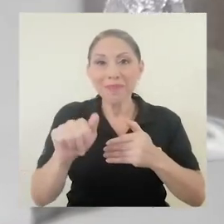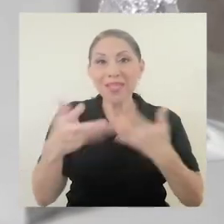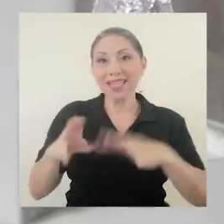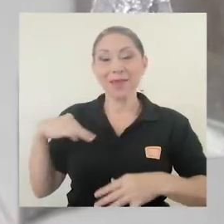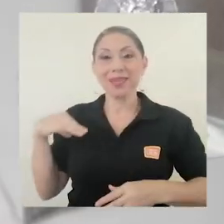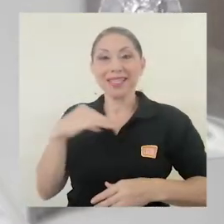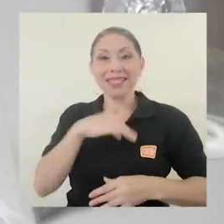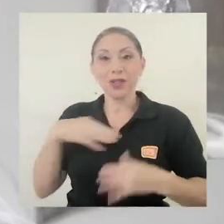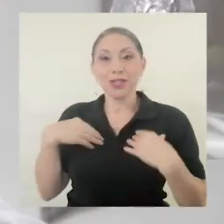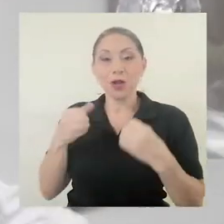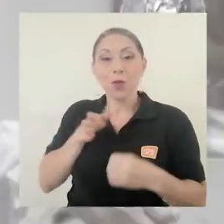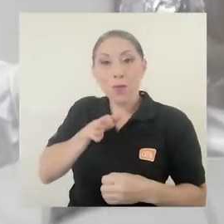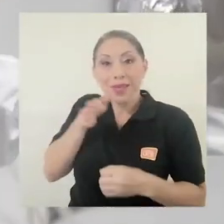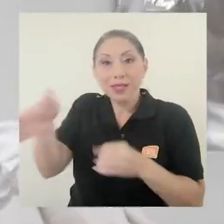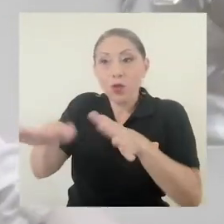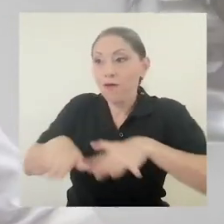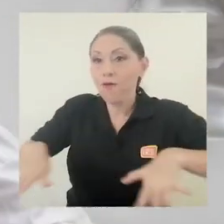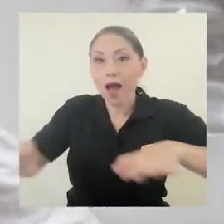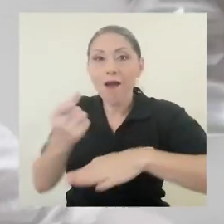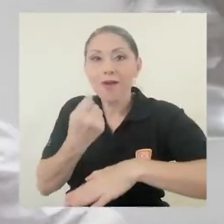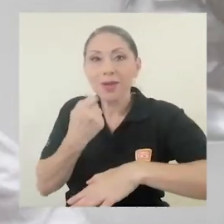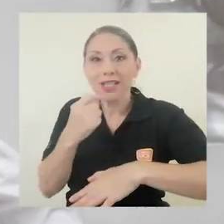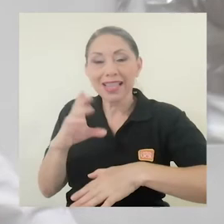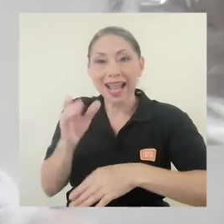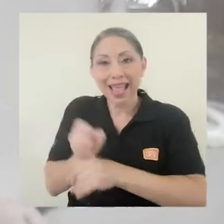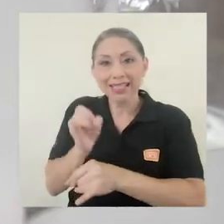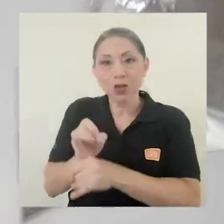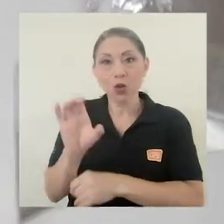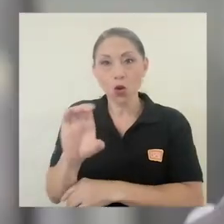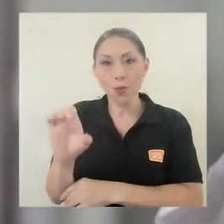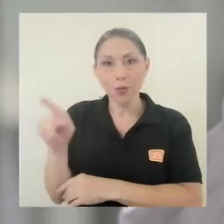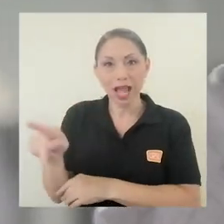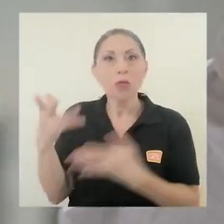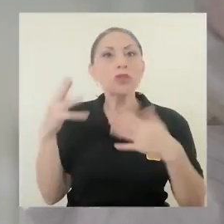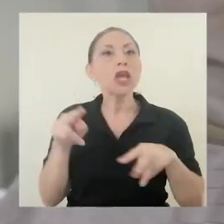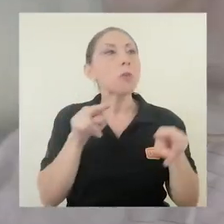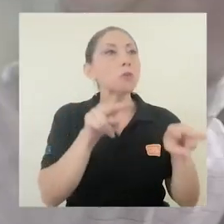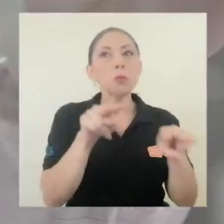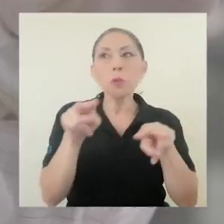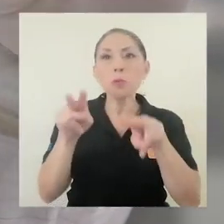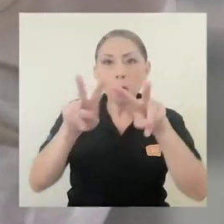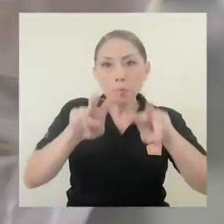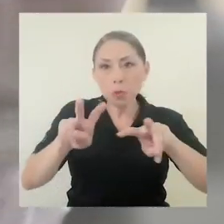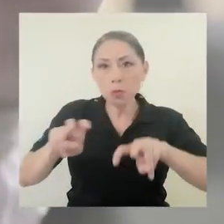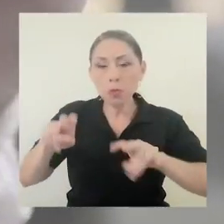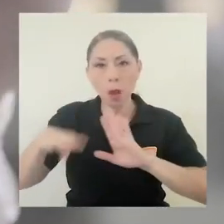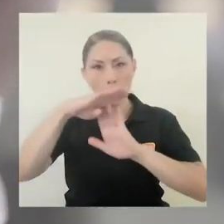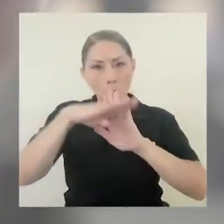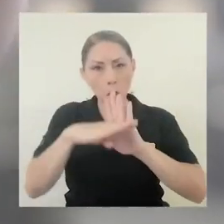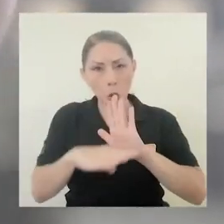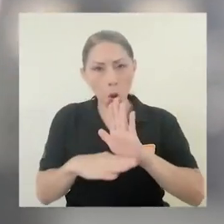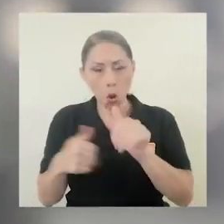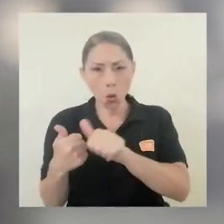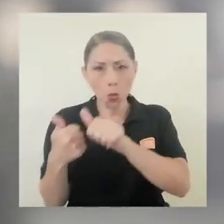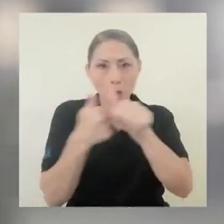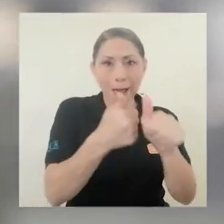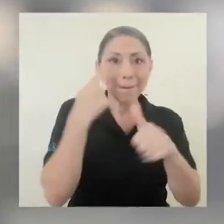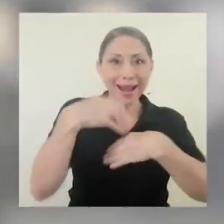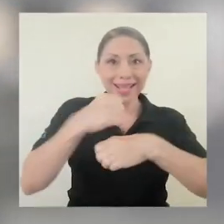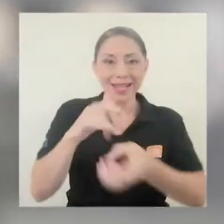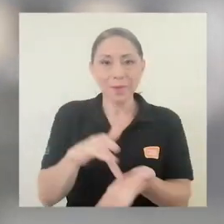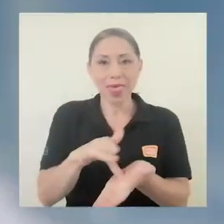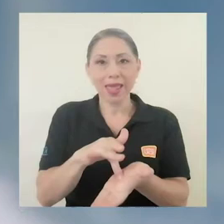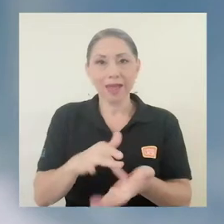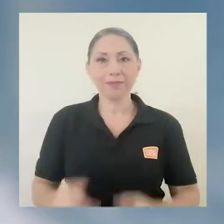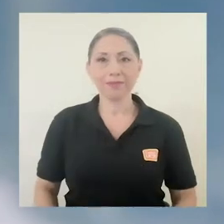Ministerio de Salud visitó la planta farmacéutica del Clodomiro Picado y ya realizó la inspección del protocolo que se seguirá para la